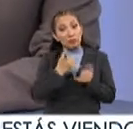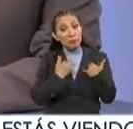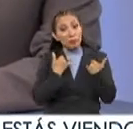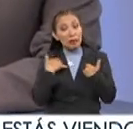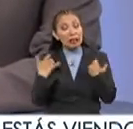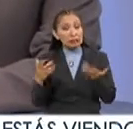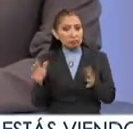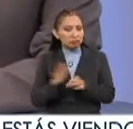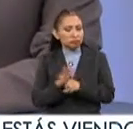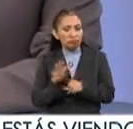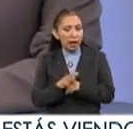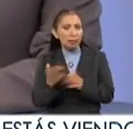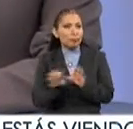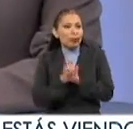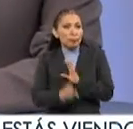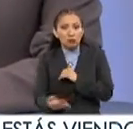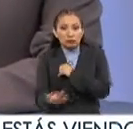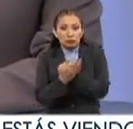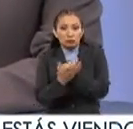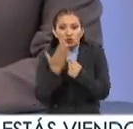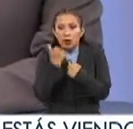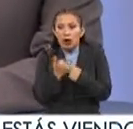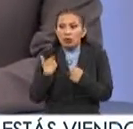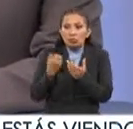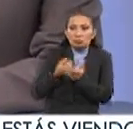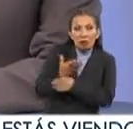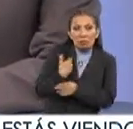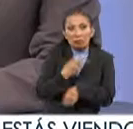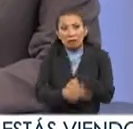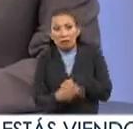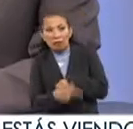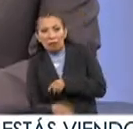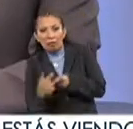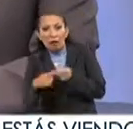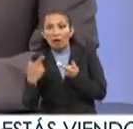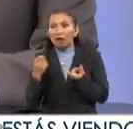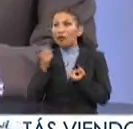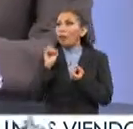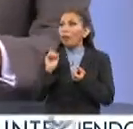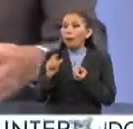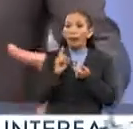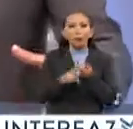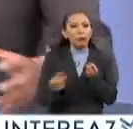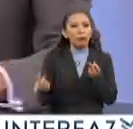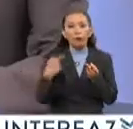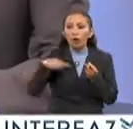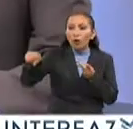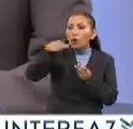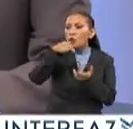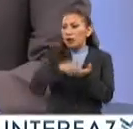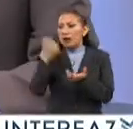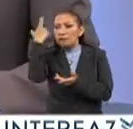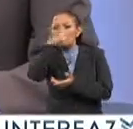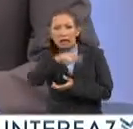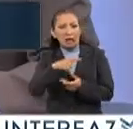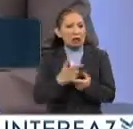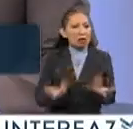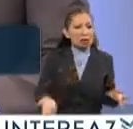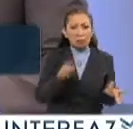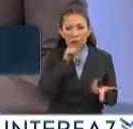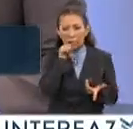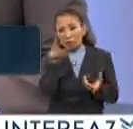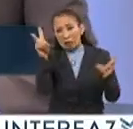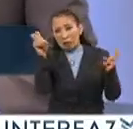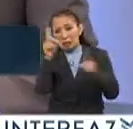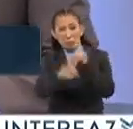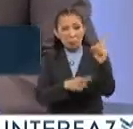adolescentes en temas de seguridad, pues, recursos urbanos, les preocupa